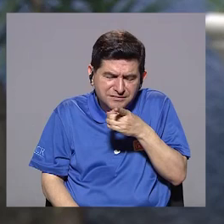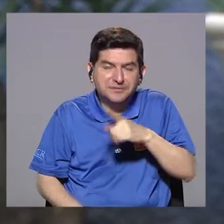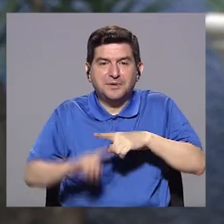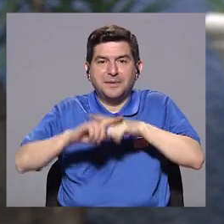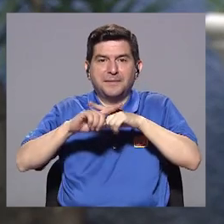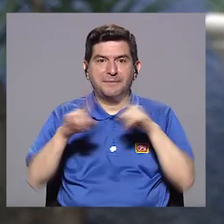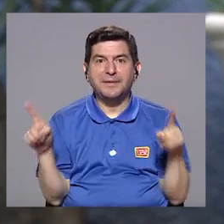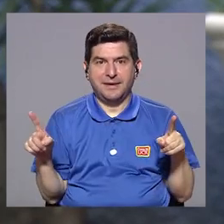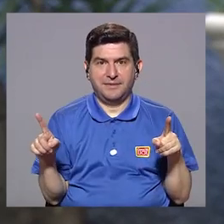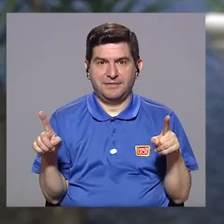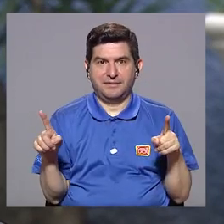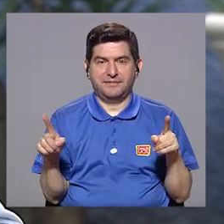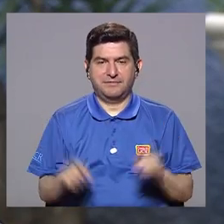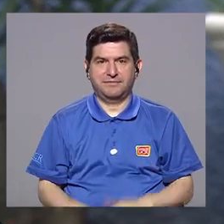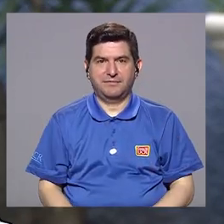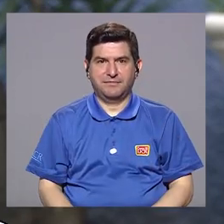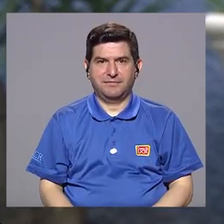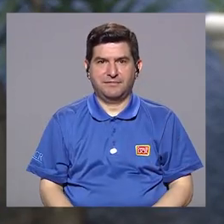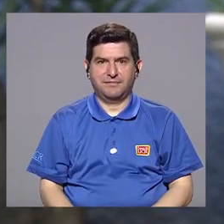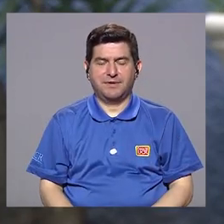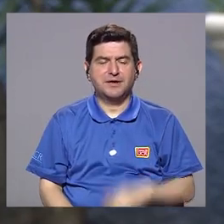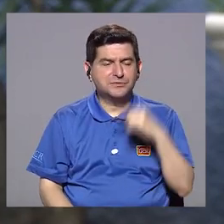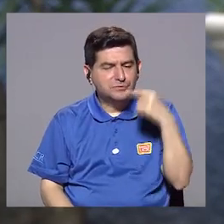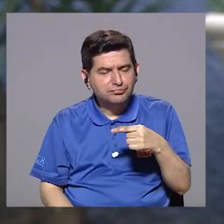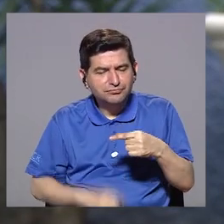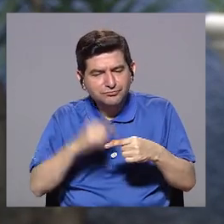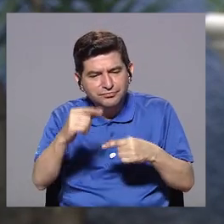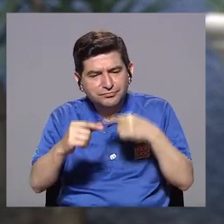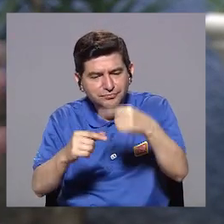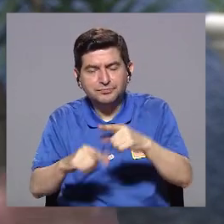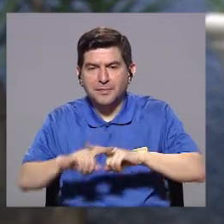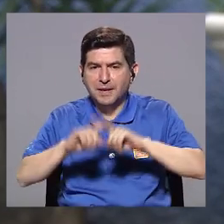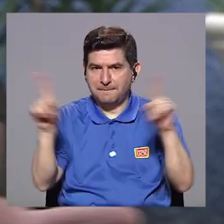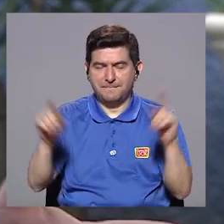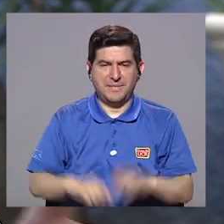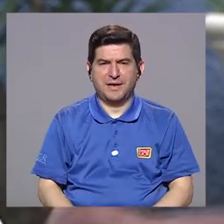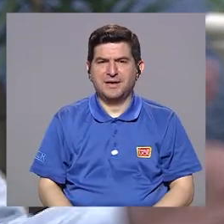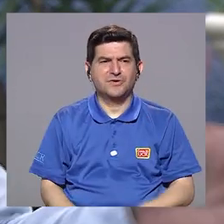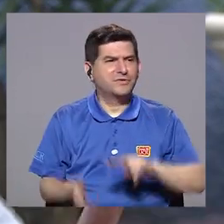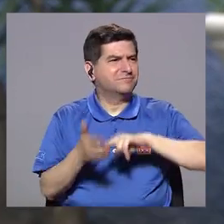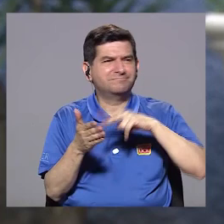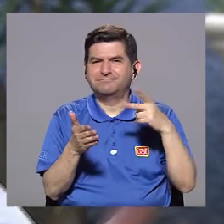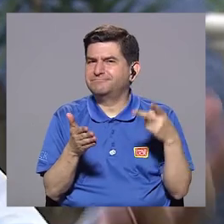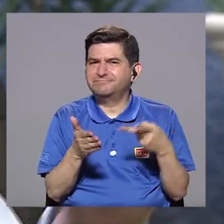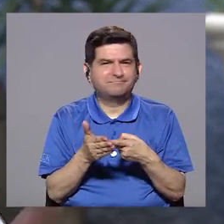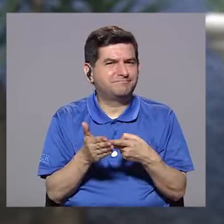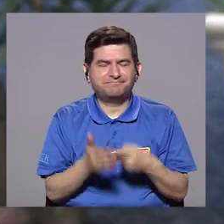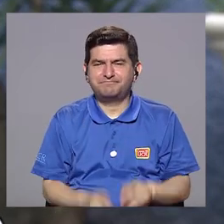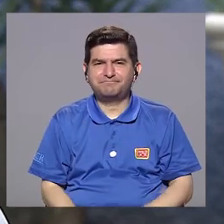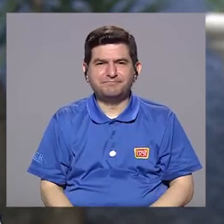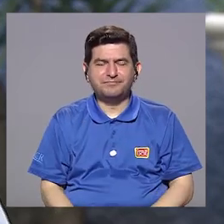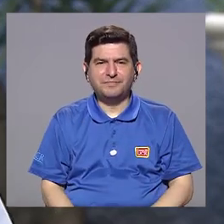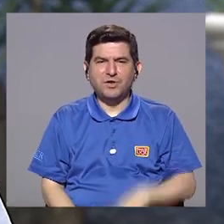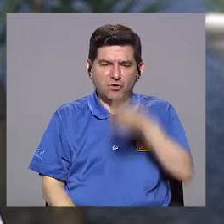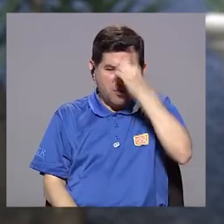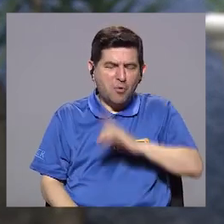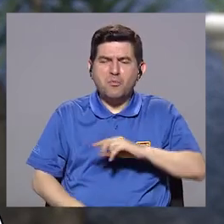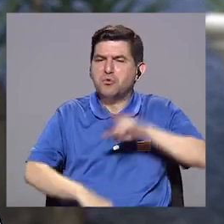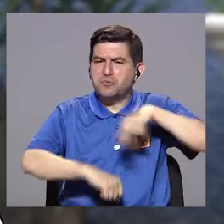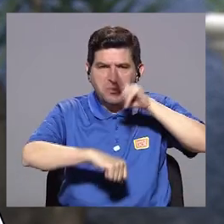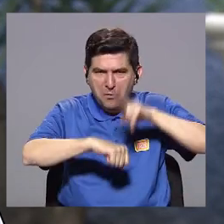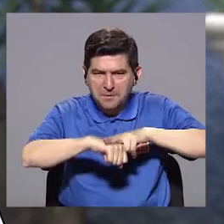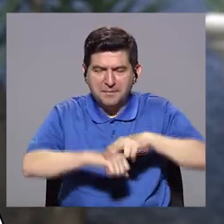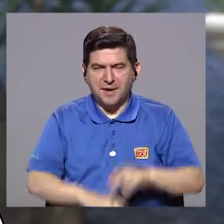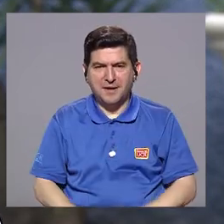claro, se deprimen, deprimen, deprimen, pero no es como, por ejemplo, la depresión tradicional,